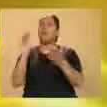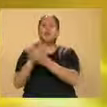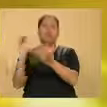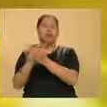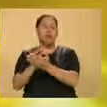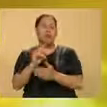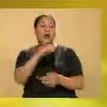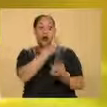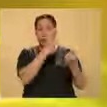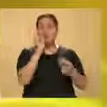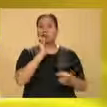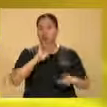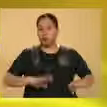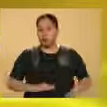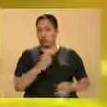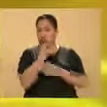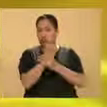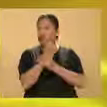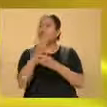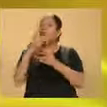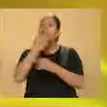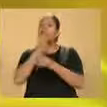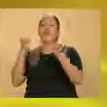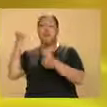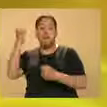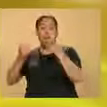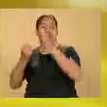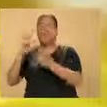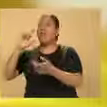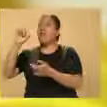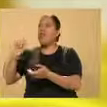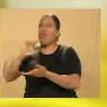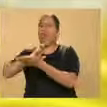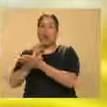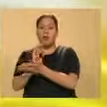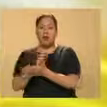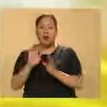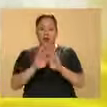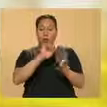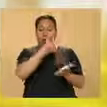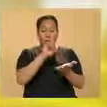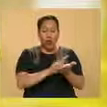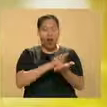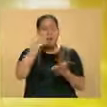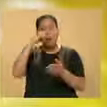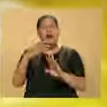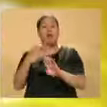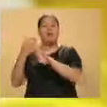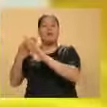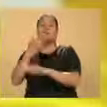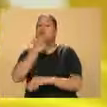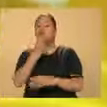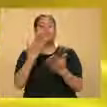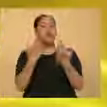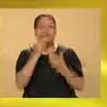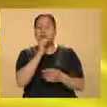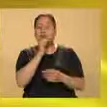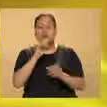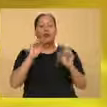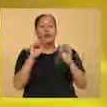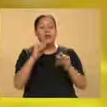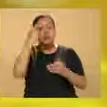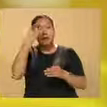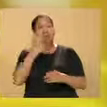Pero, pero, bueno, no, no está excluido. Simplemente no tenemos una ley para prevenir y sancionar la violencia en contra de los hombres, un instituto de los hombres.